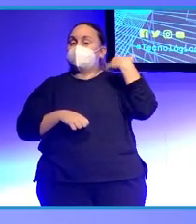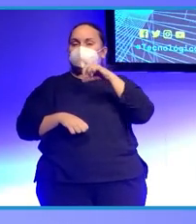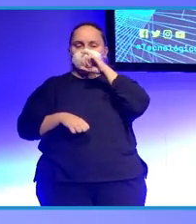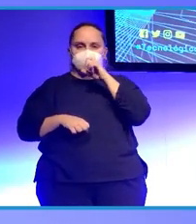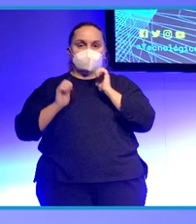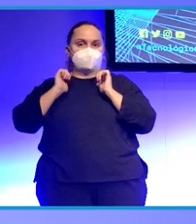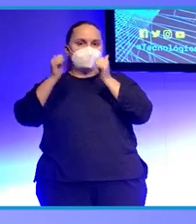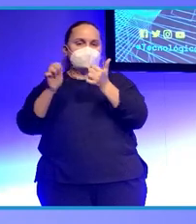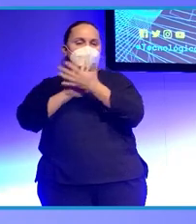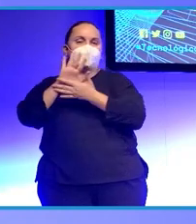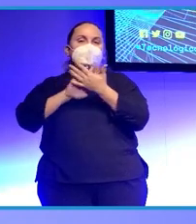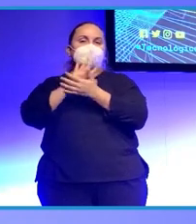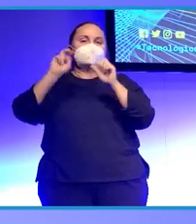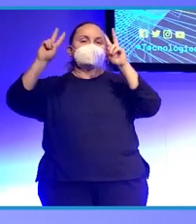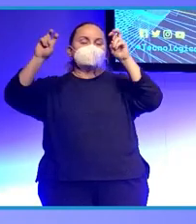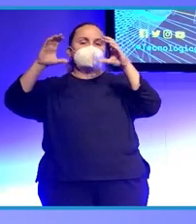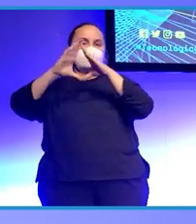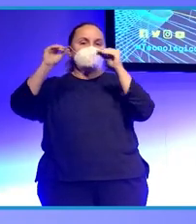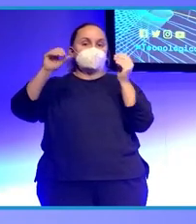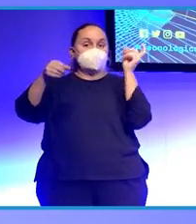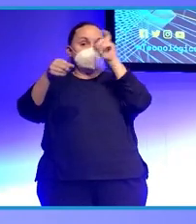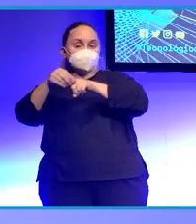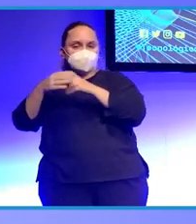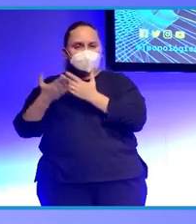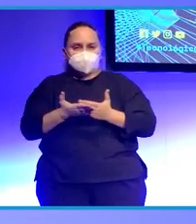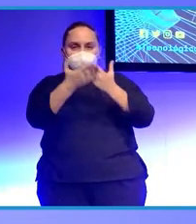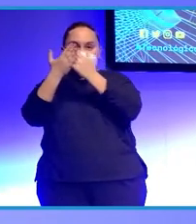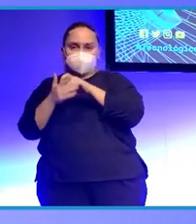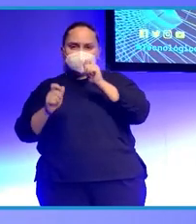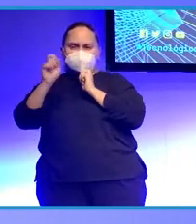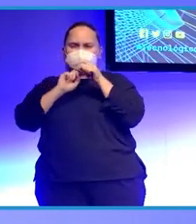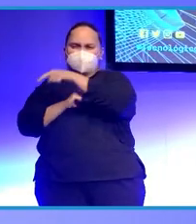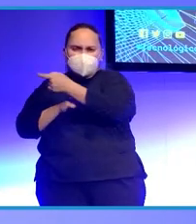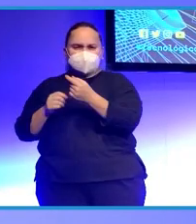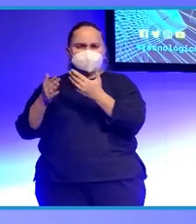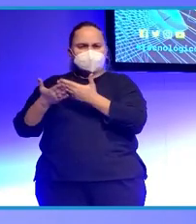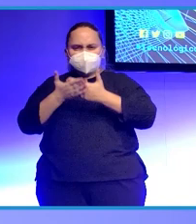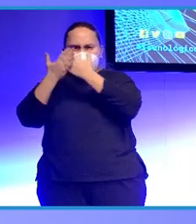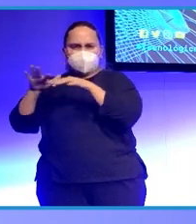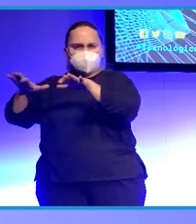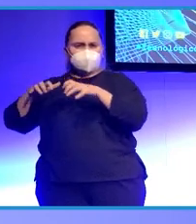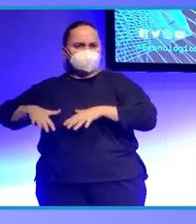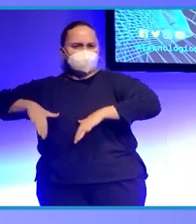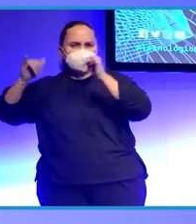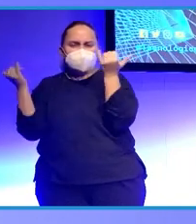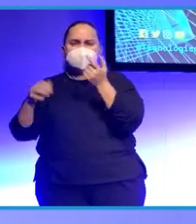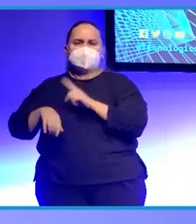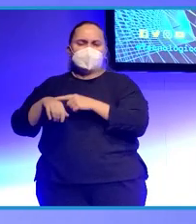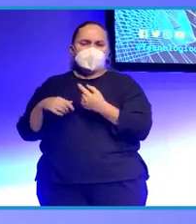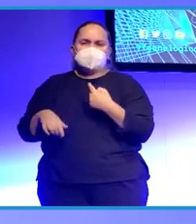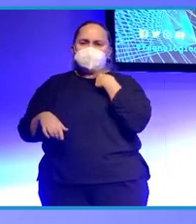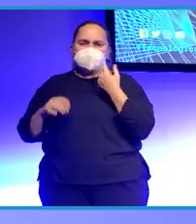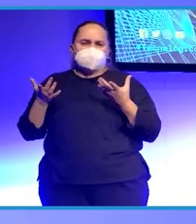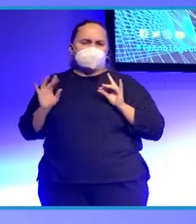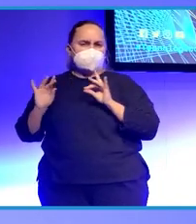lo que era el paso por la universidad. Los propios periodistas decían, ahí no se aprende nada, es tiempo perdido, donde